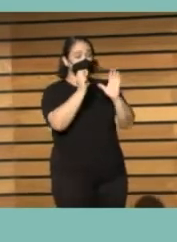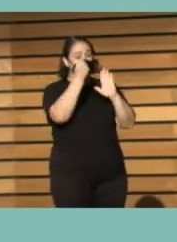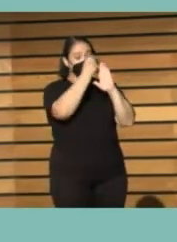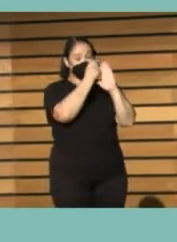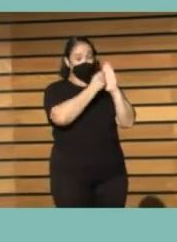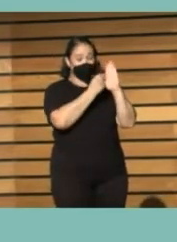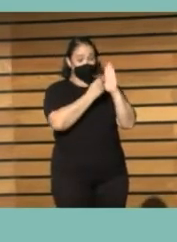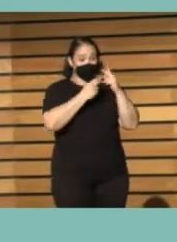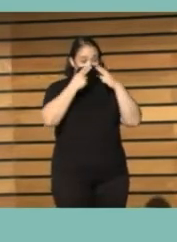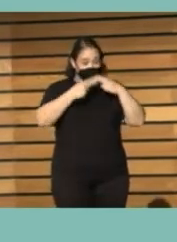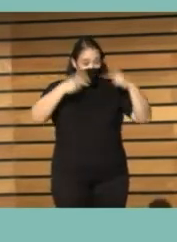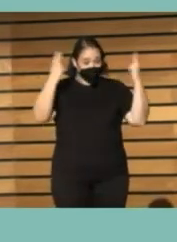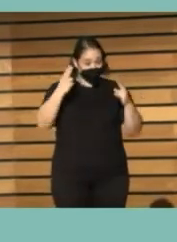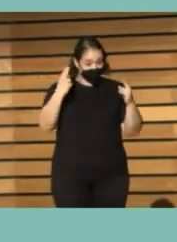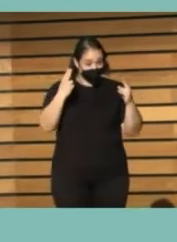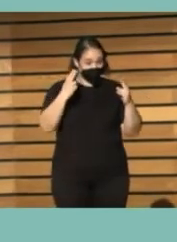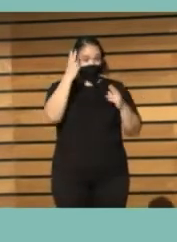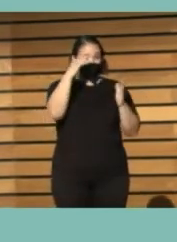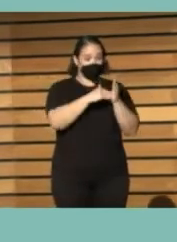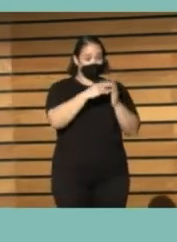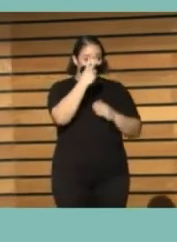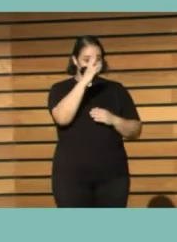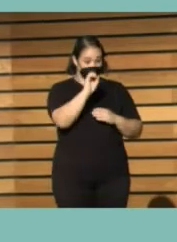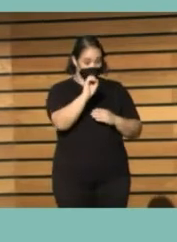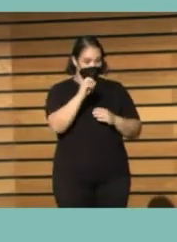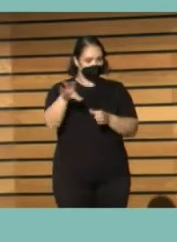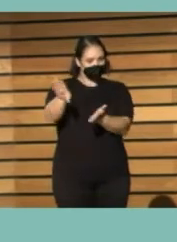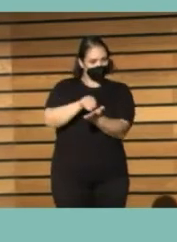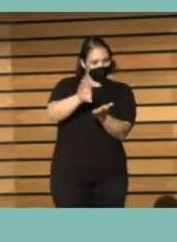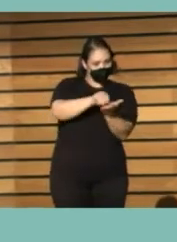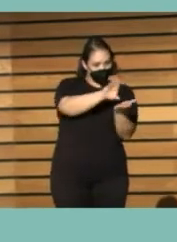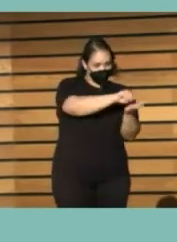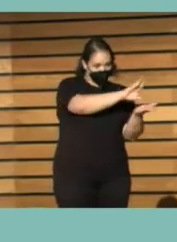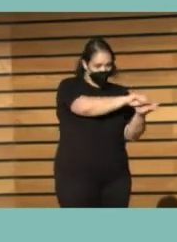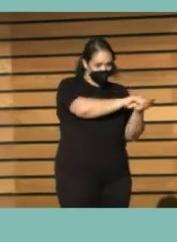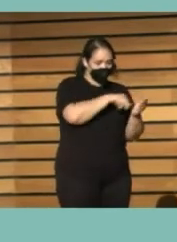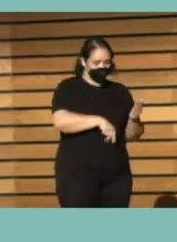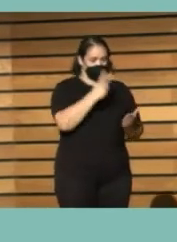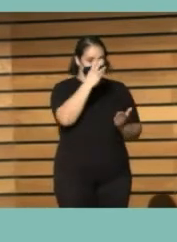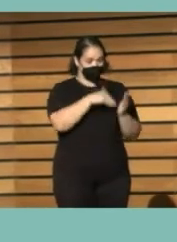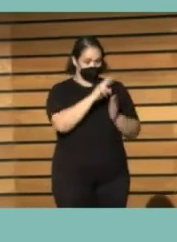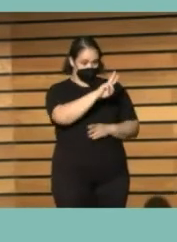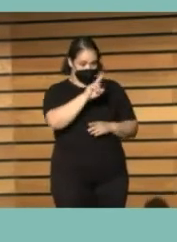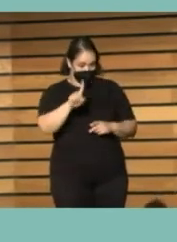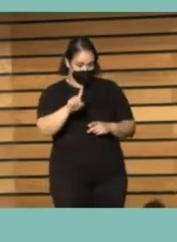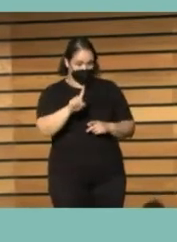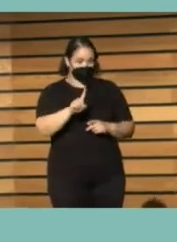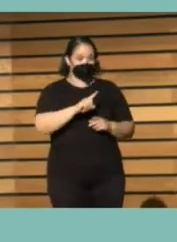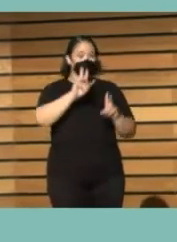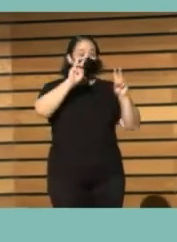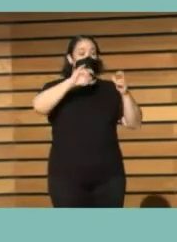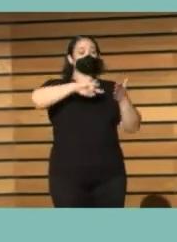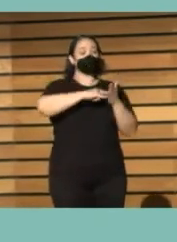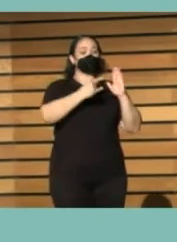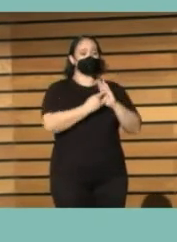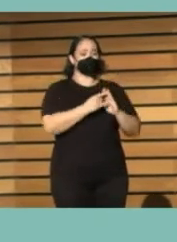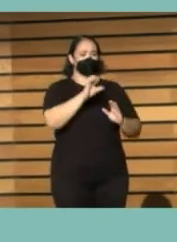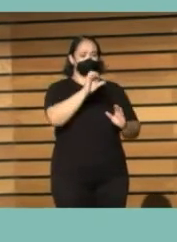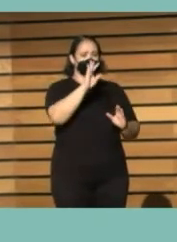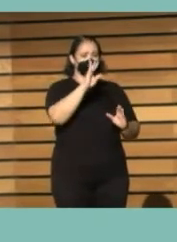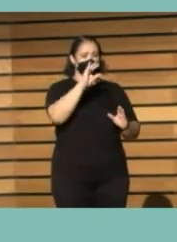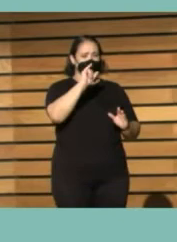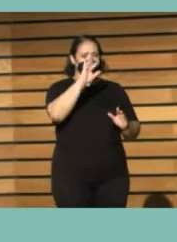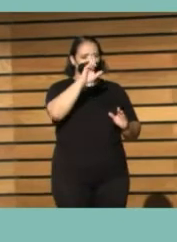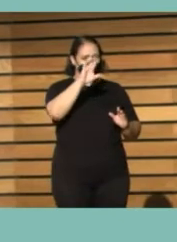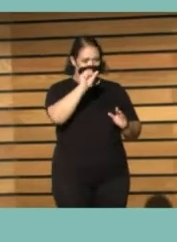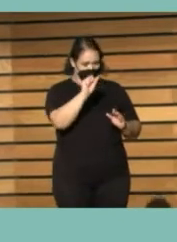bibliotecas públicas correspondientes a 2020, que son los que se están recogiendo ahora en 2021, se exportarán desde el sistema ALCIDA, que, como sabéis,